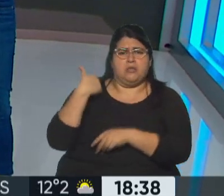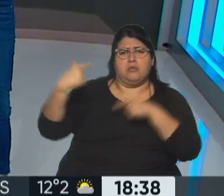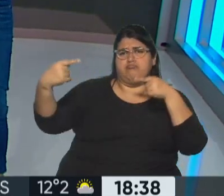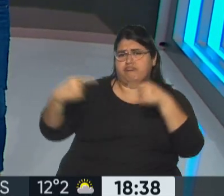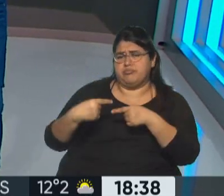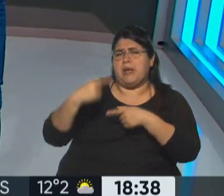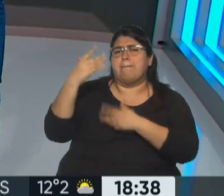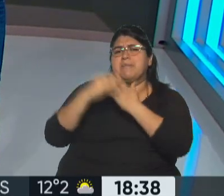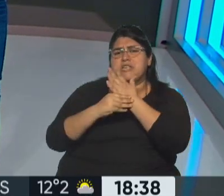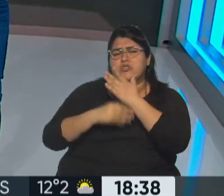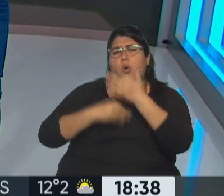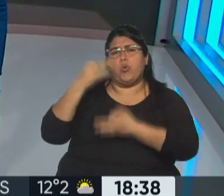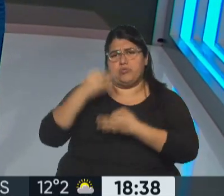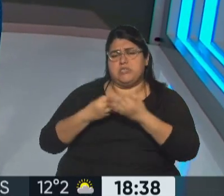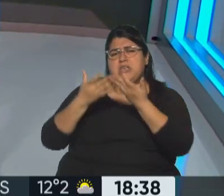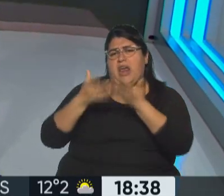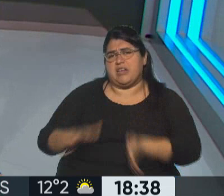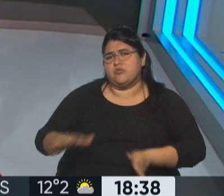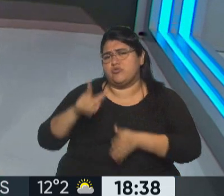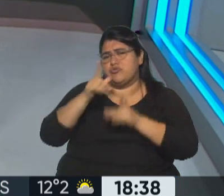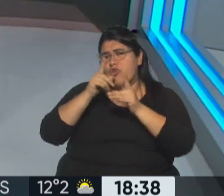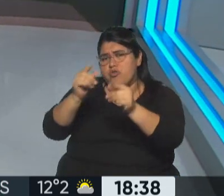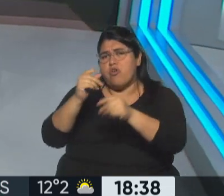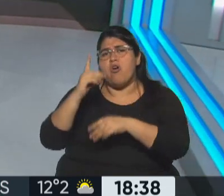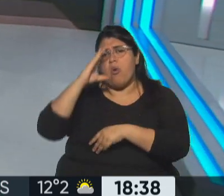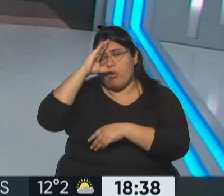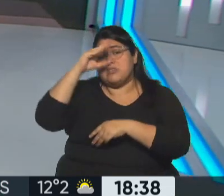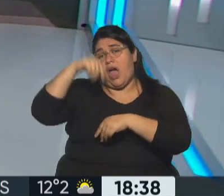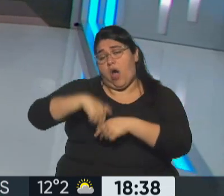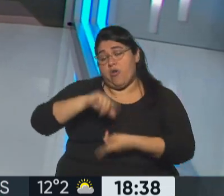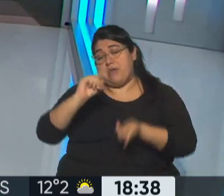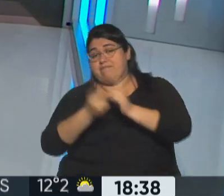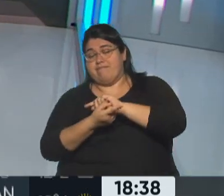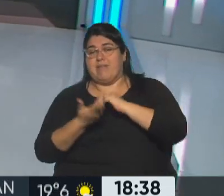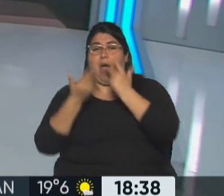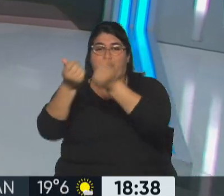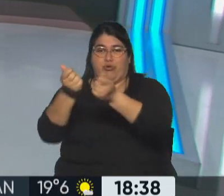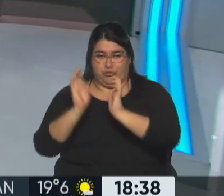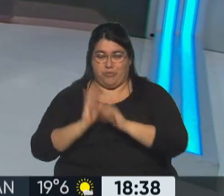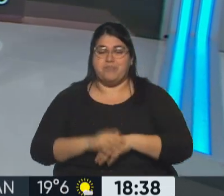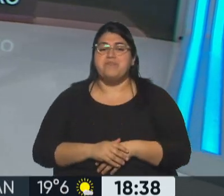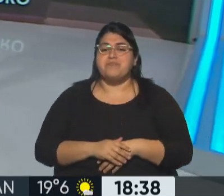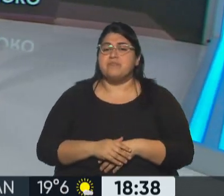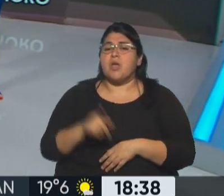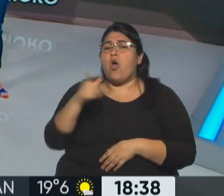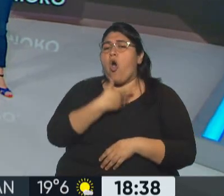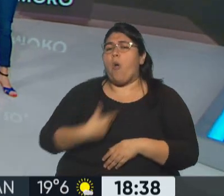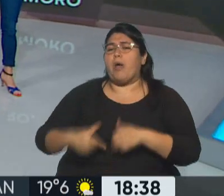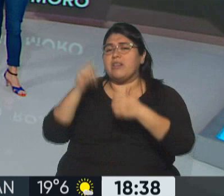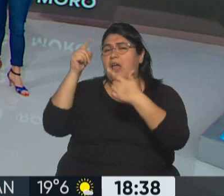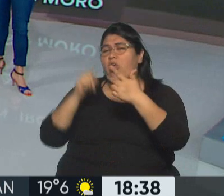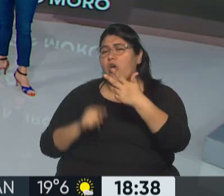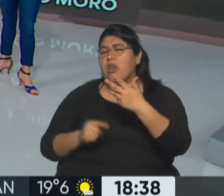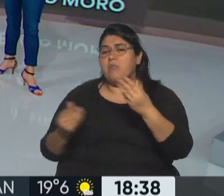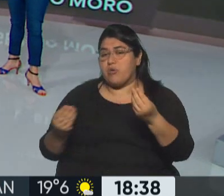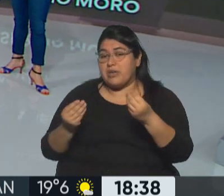Ministro de Justicia, renunció criticando a Bolsonaro, pero que ahora salió a apoyarlo. ¿por qué importan estos gobernadores? Porque Minas Gerais,